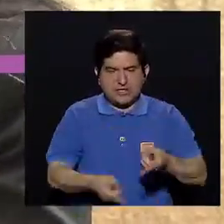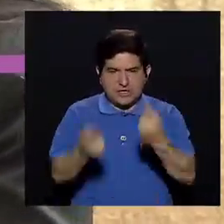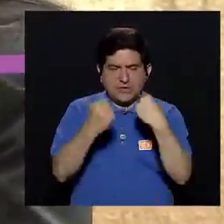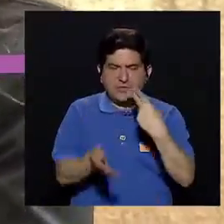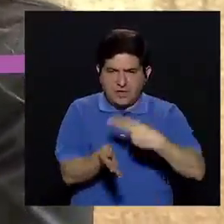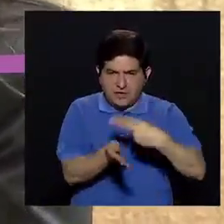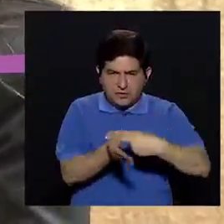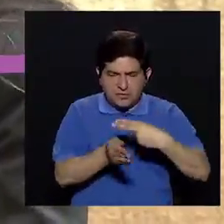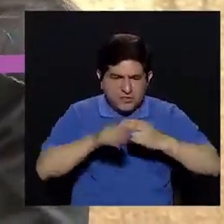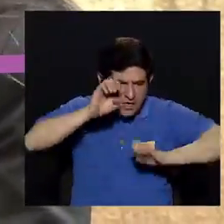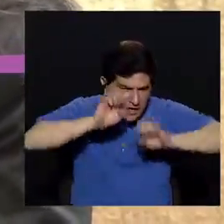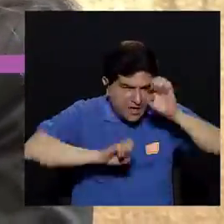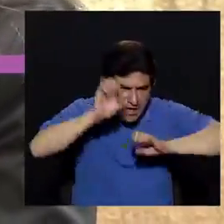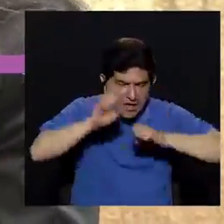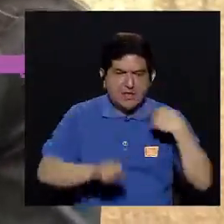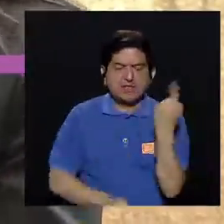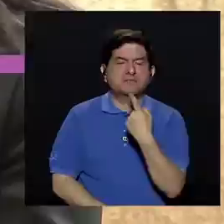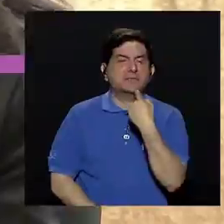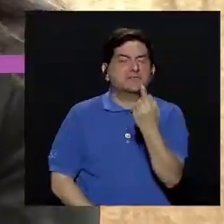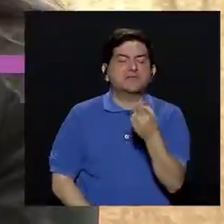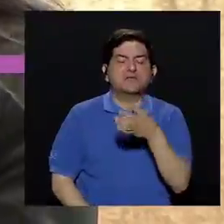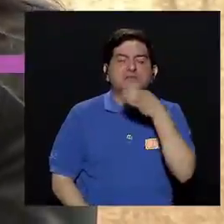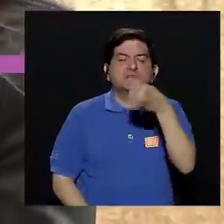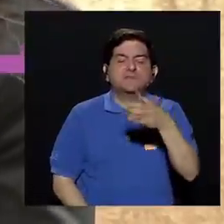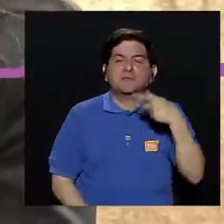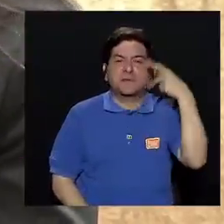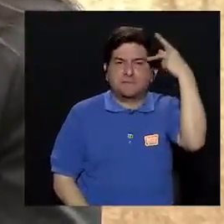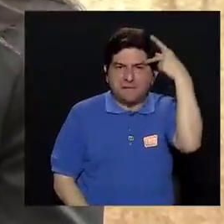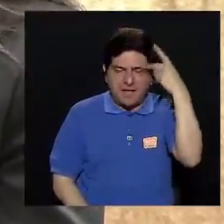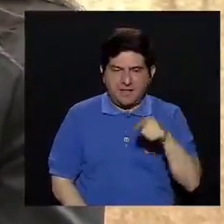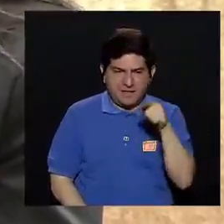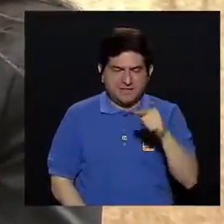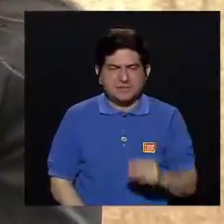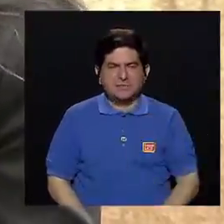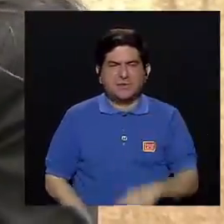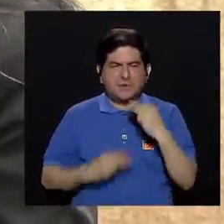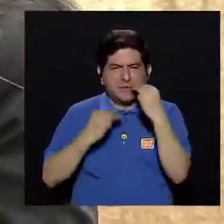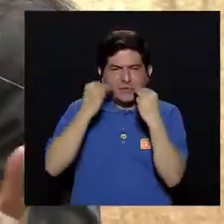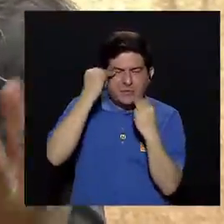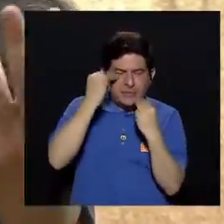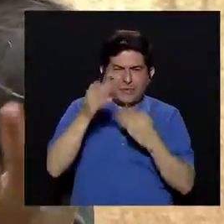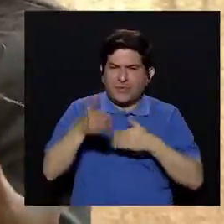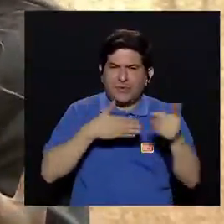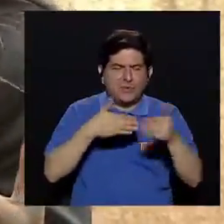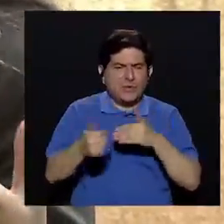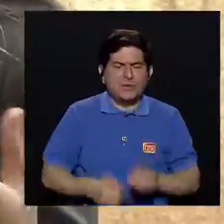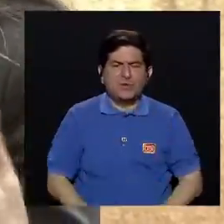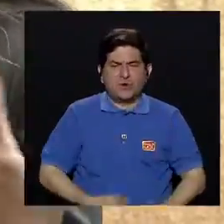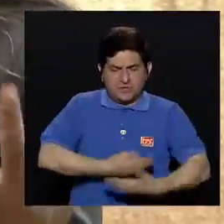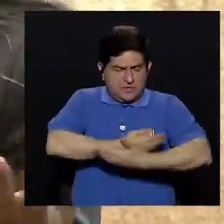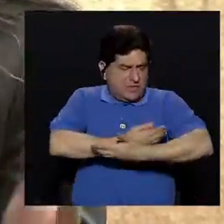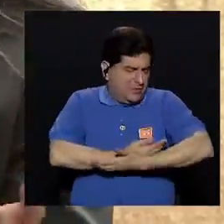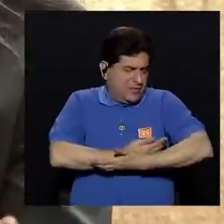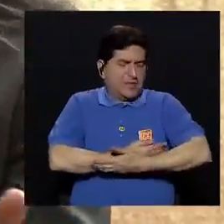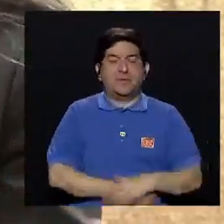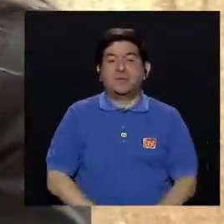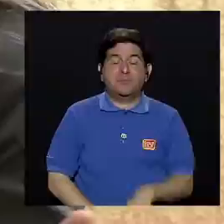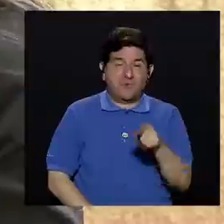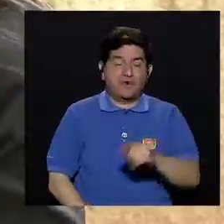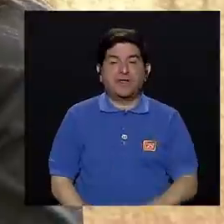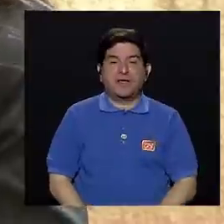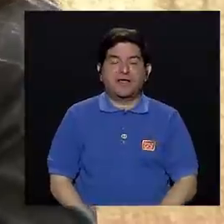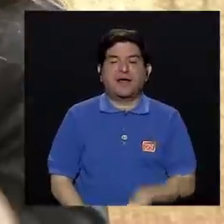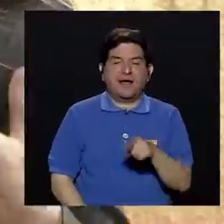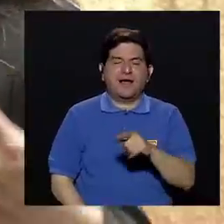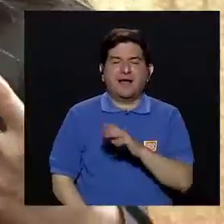para la valoración, siempre se le recomienda a los padres debido a esa malformación que aunque se lo pongan en el pecho porque el calor materno no se puede